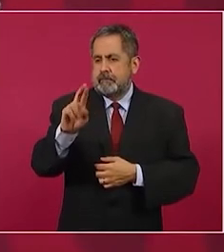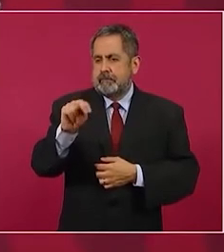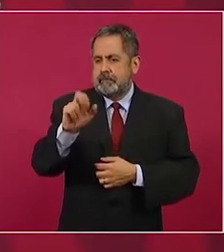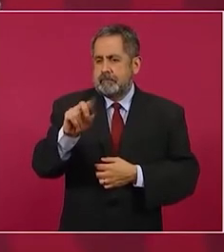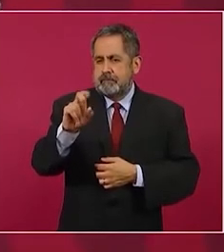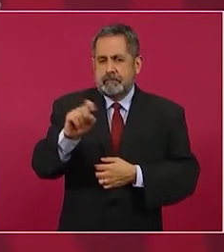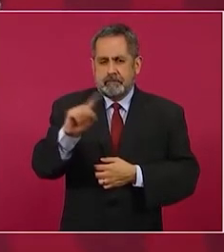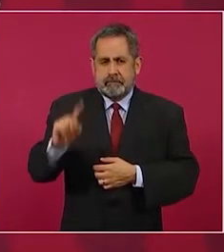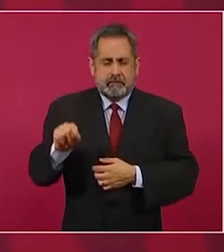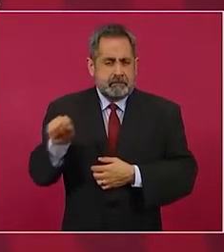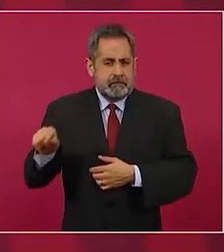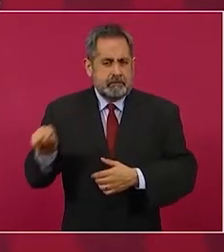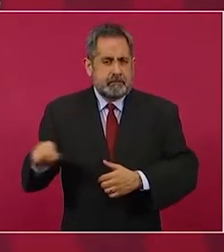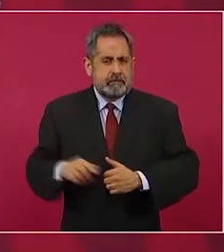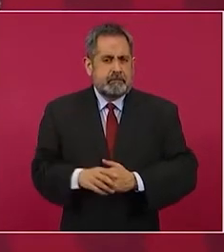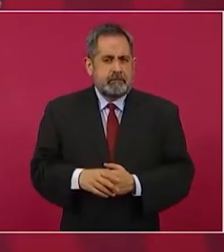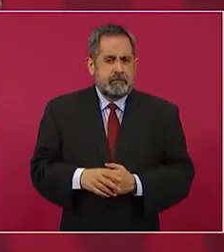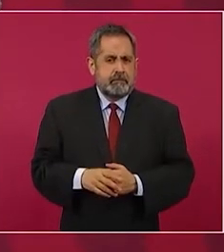entonces